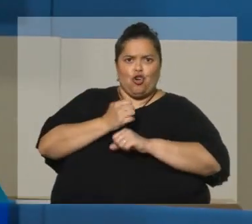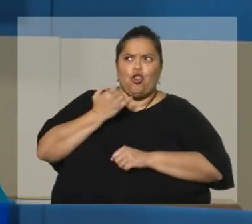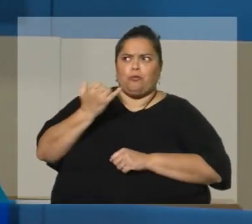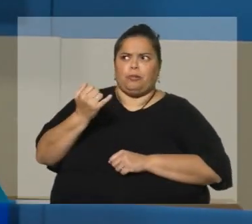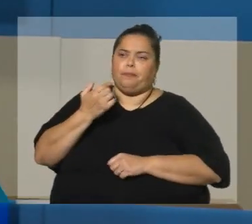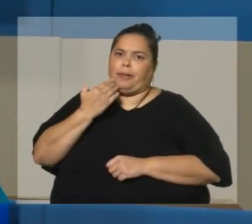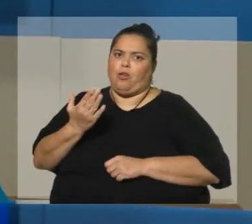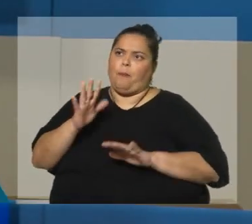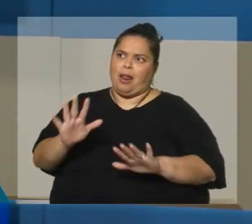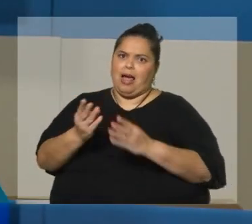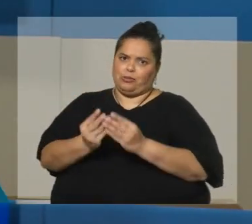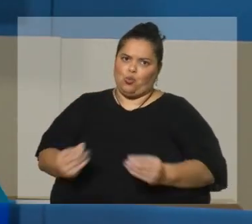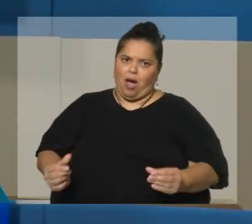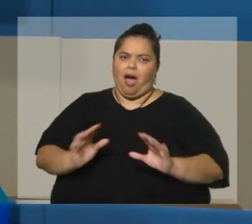población.